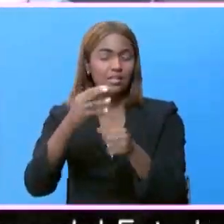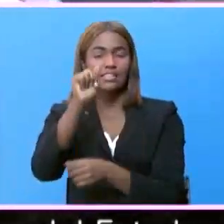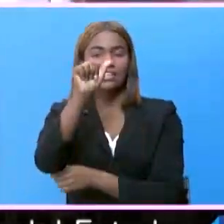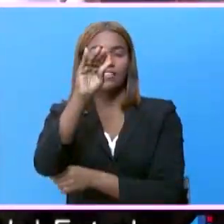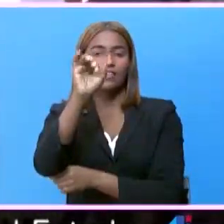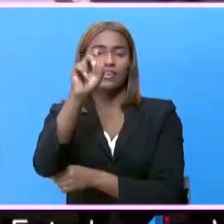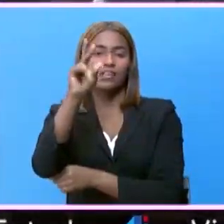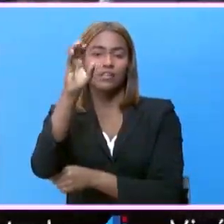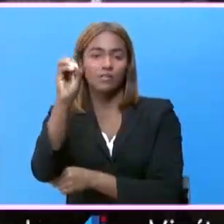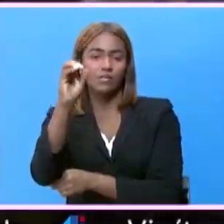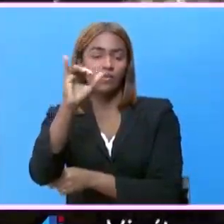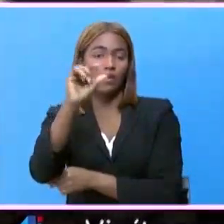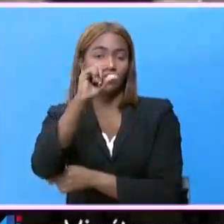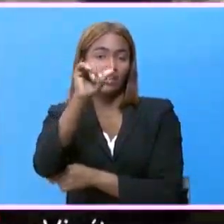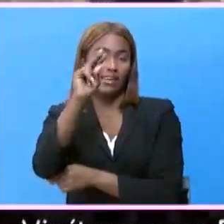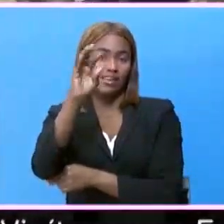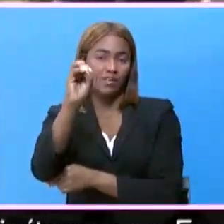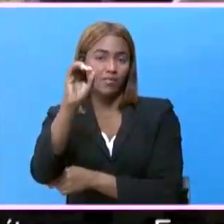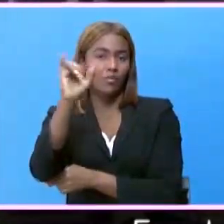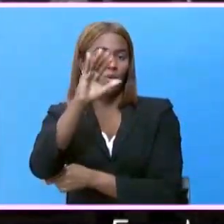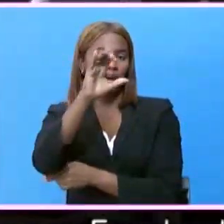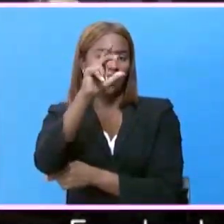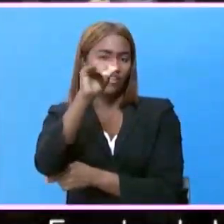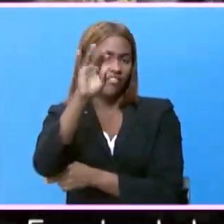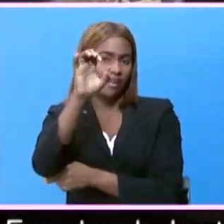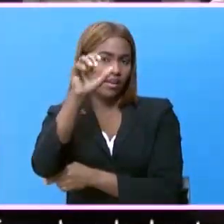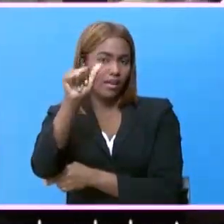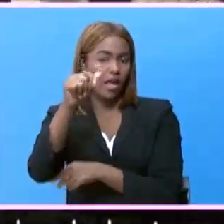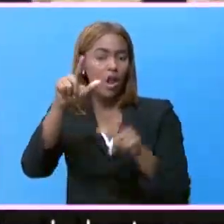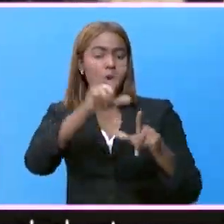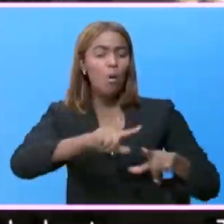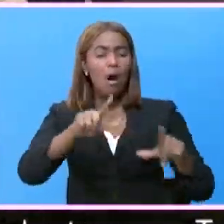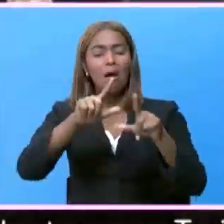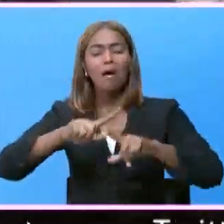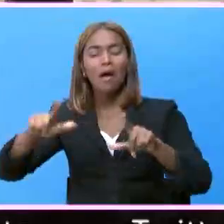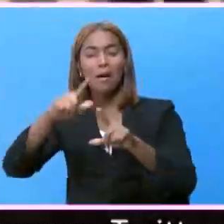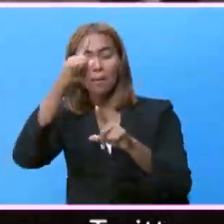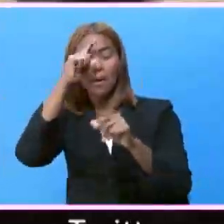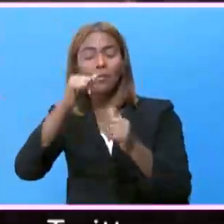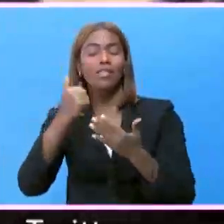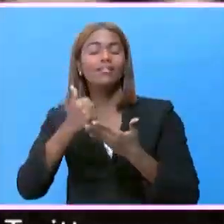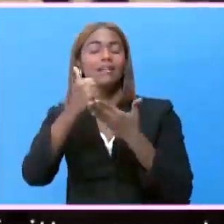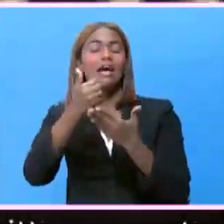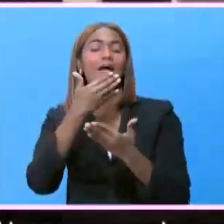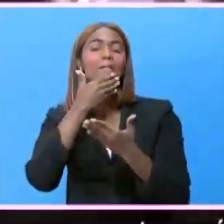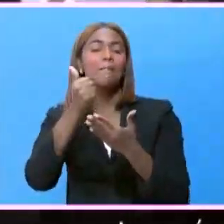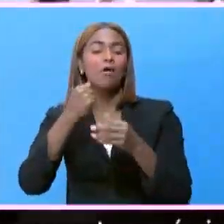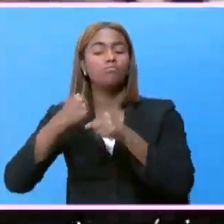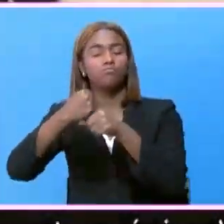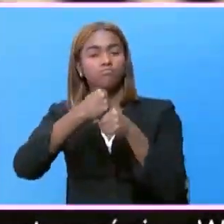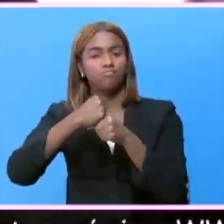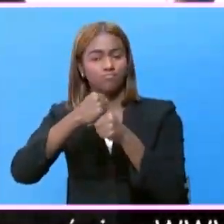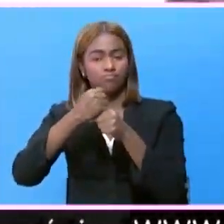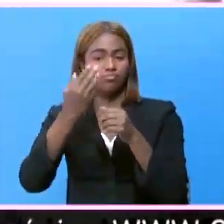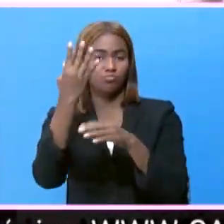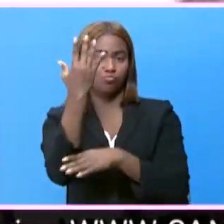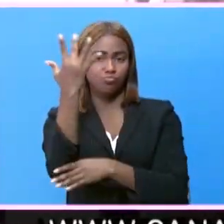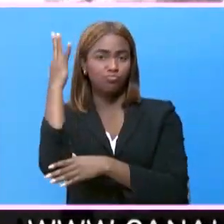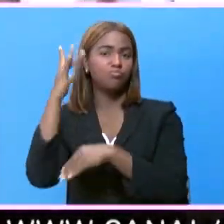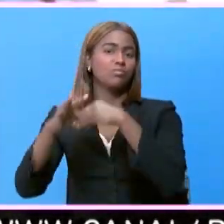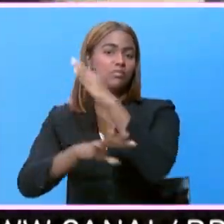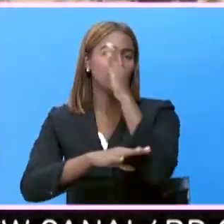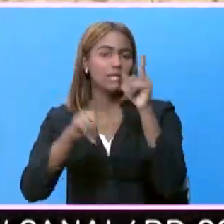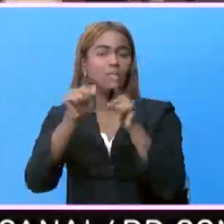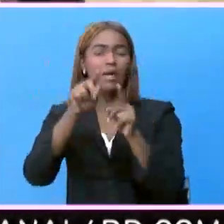cabirma santa y guinea y pinus caraibea, en lugares estratégicos para garantizar la sostenibilidad ambiental y